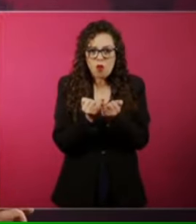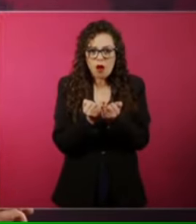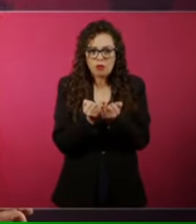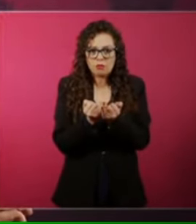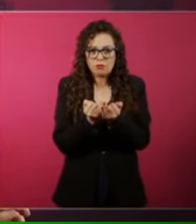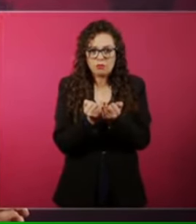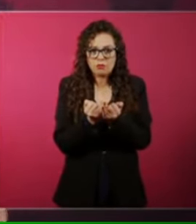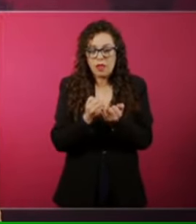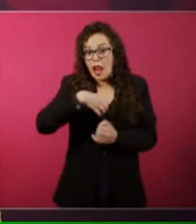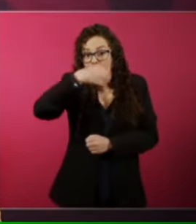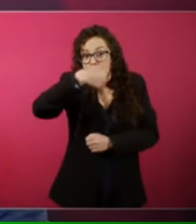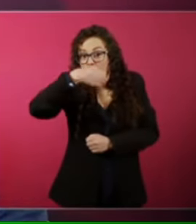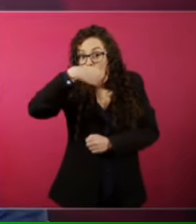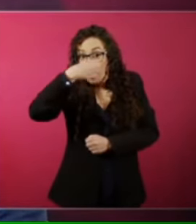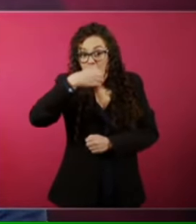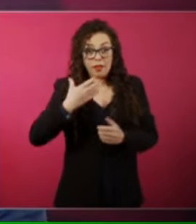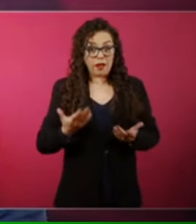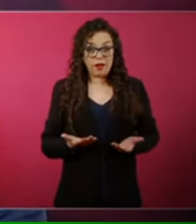Lázaro Cárdenas.